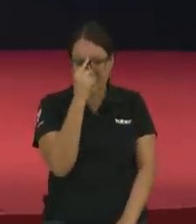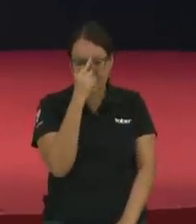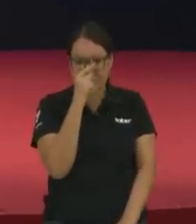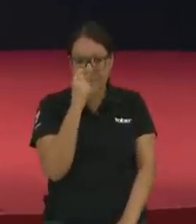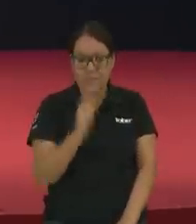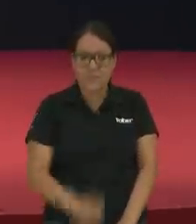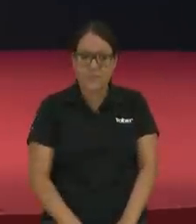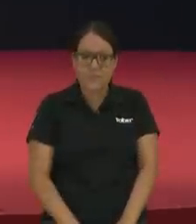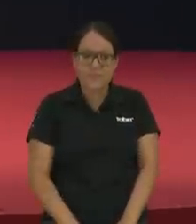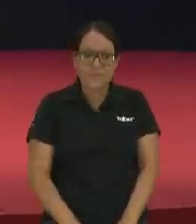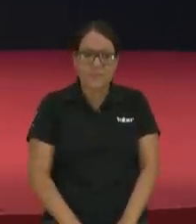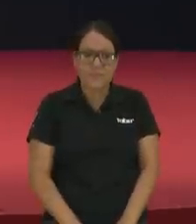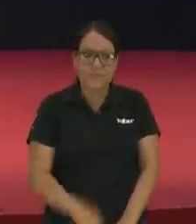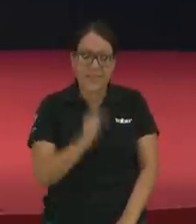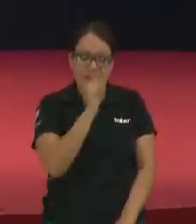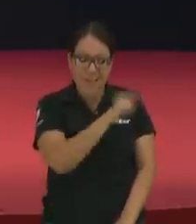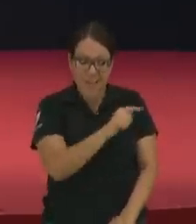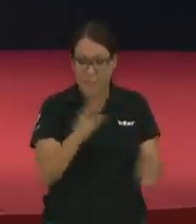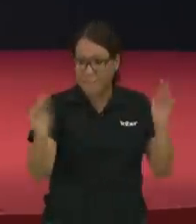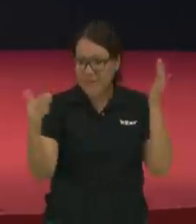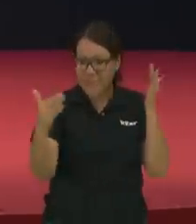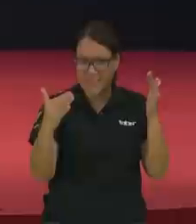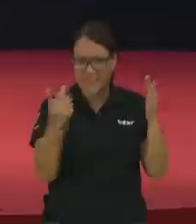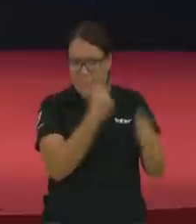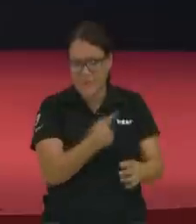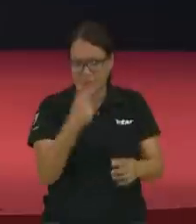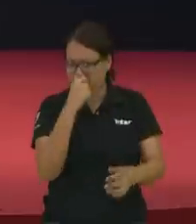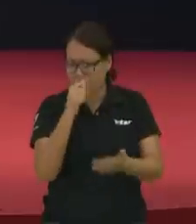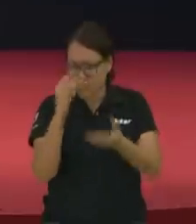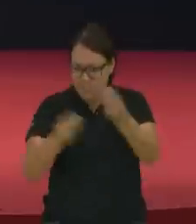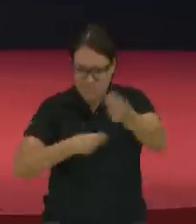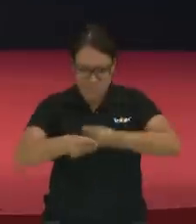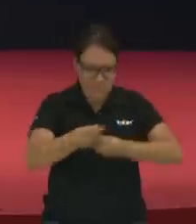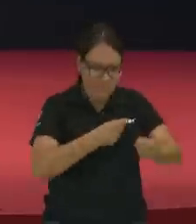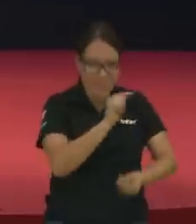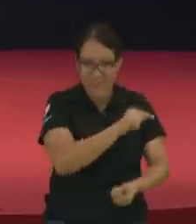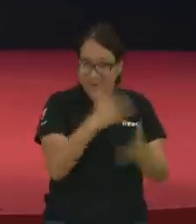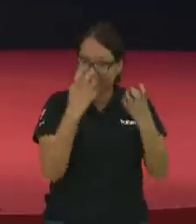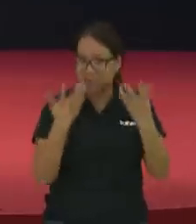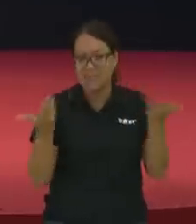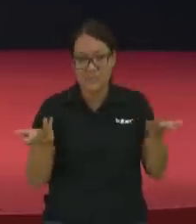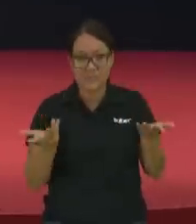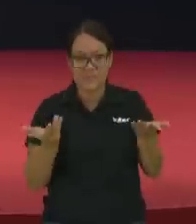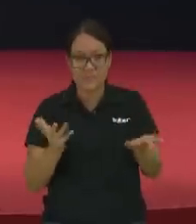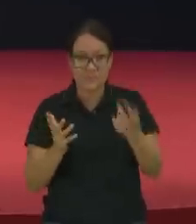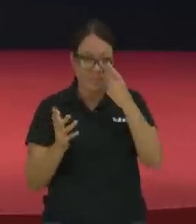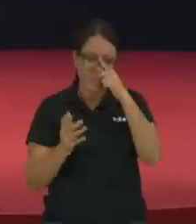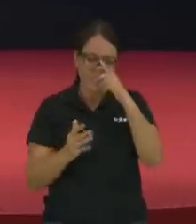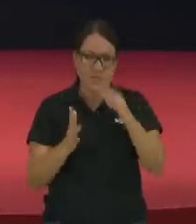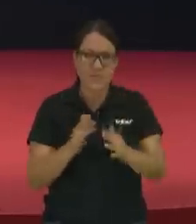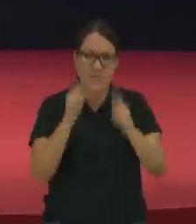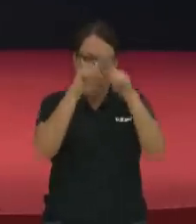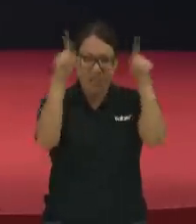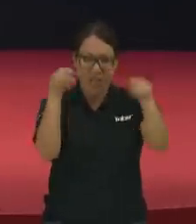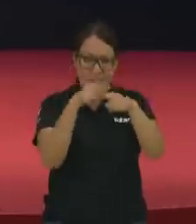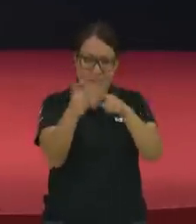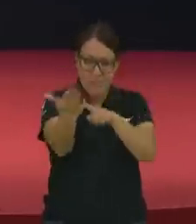los narcotraficantes, como los secuestradores, como los del falcador. Eso va a querer hacer el niño porque es lo que la televisión vende.